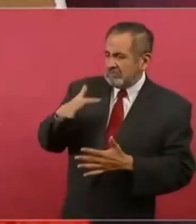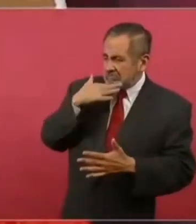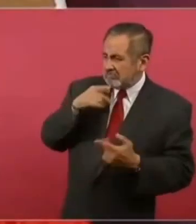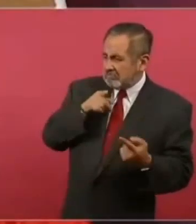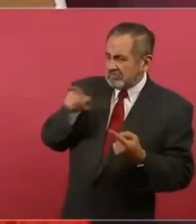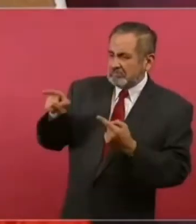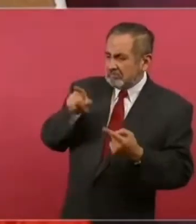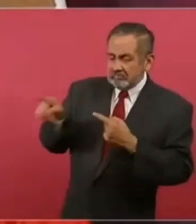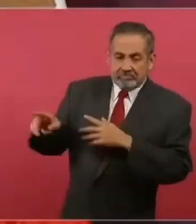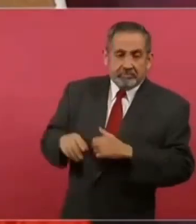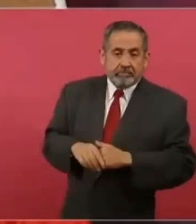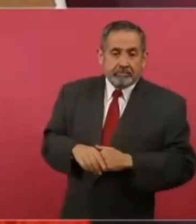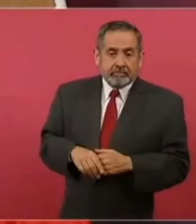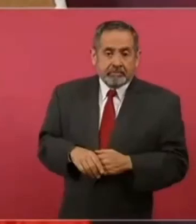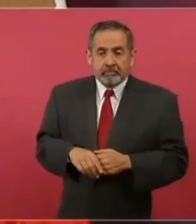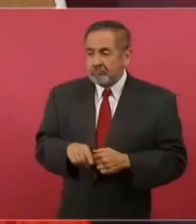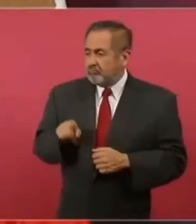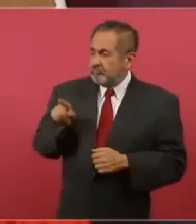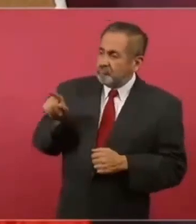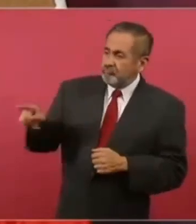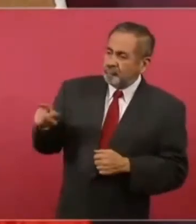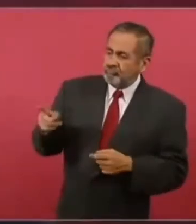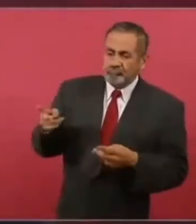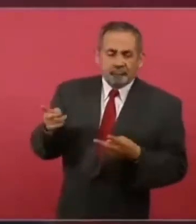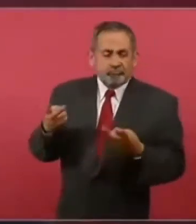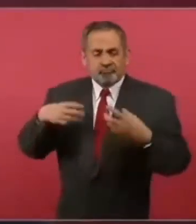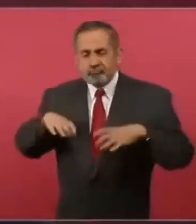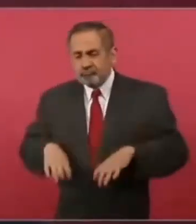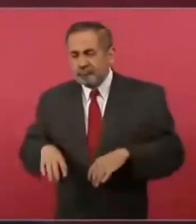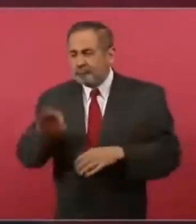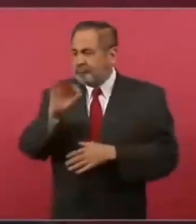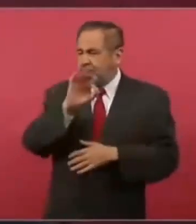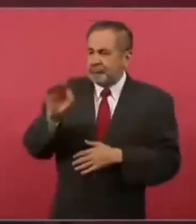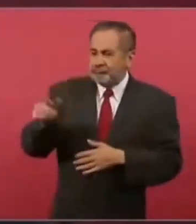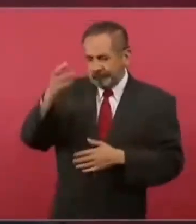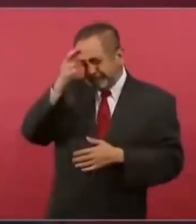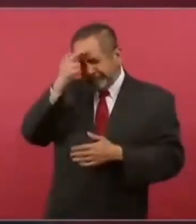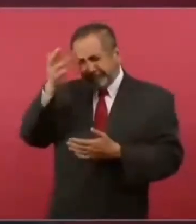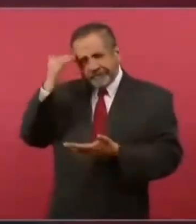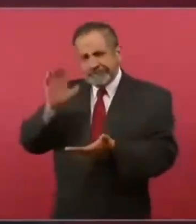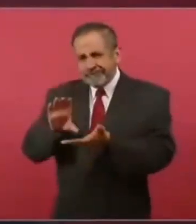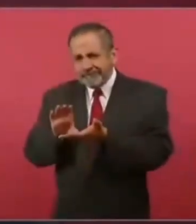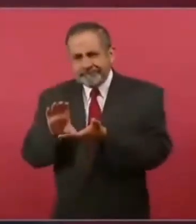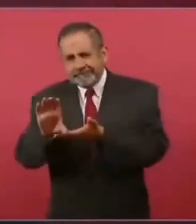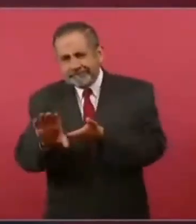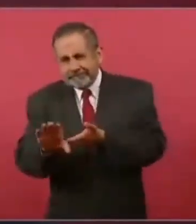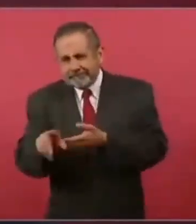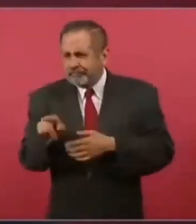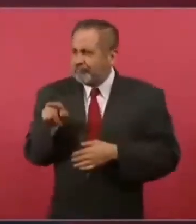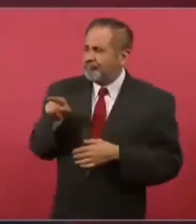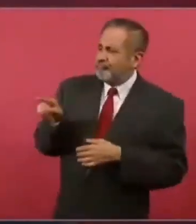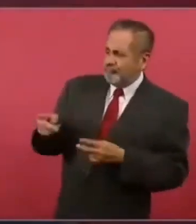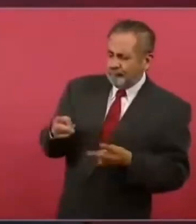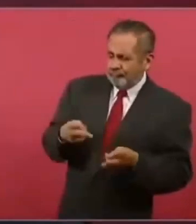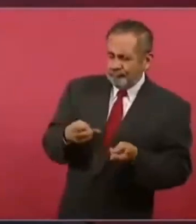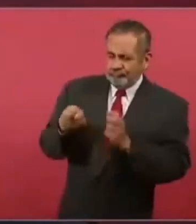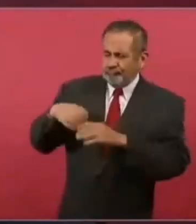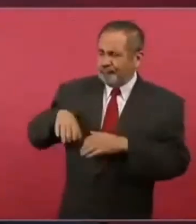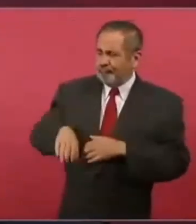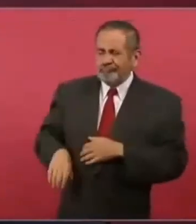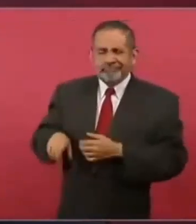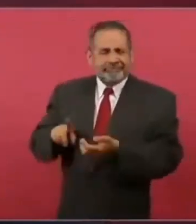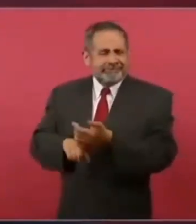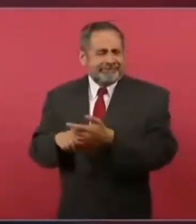se había quedado con un porcentaje cuando la liquidación de la mina de